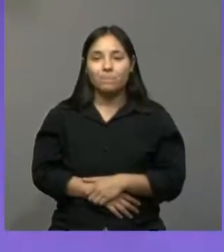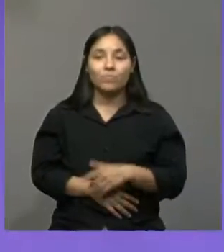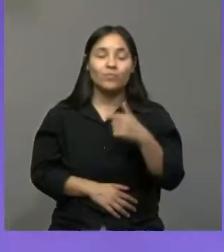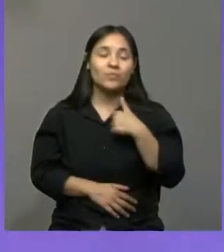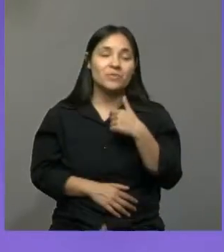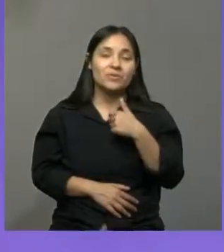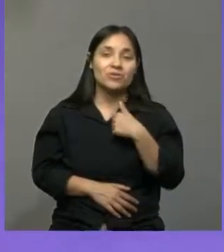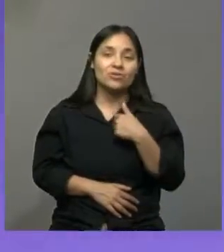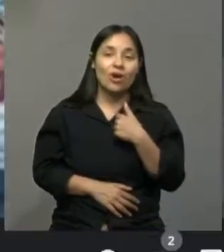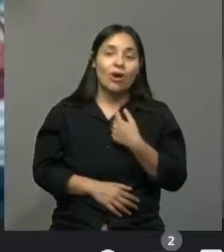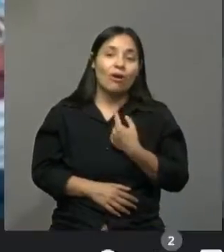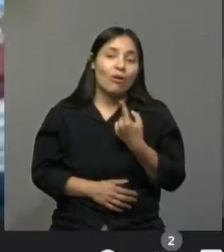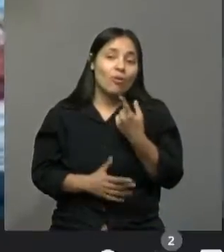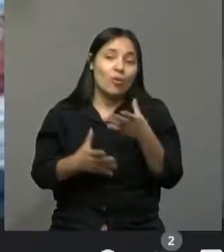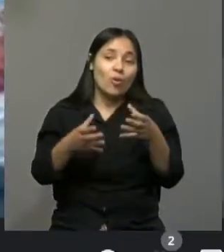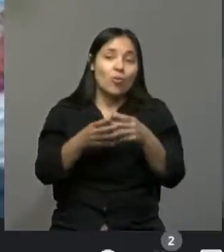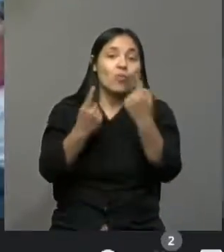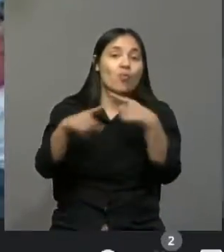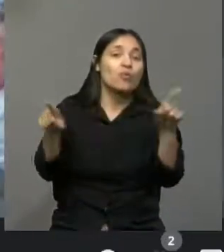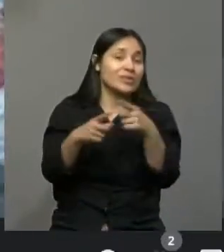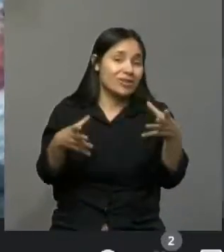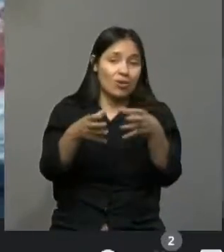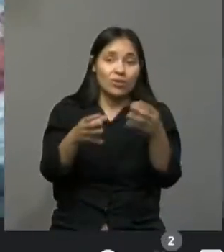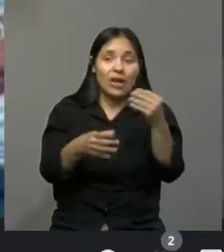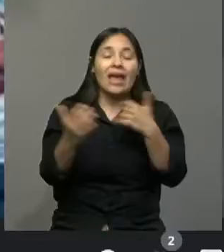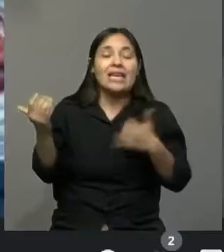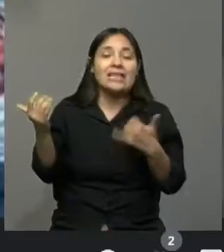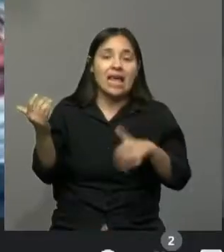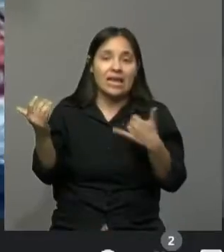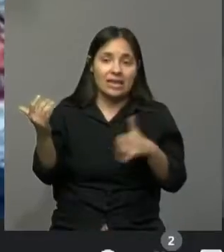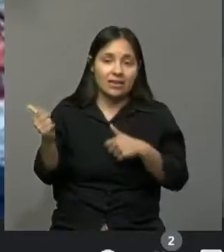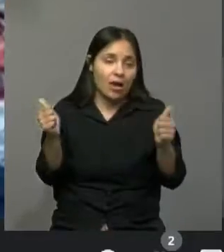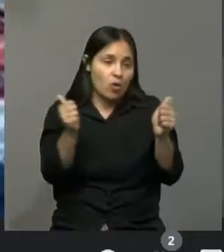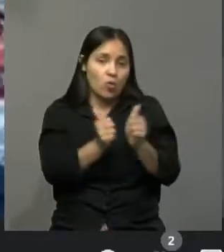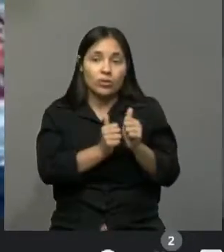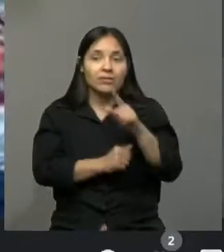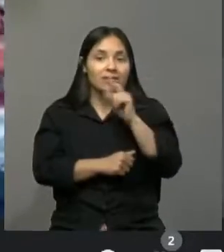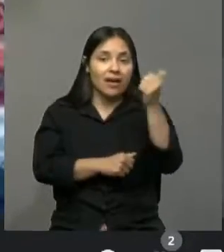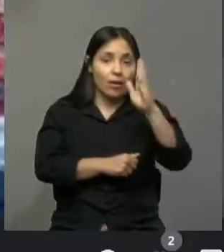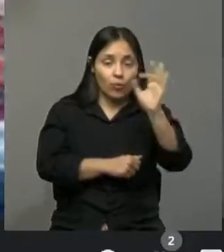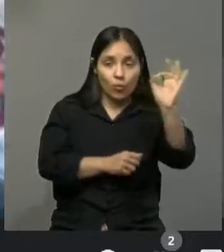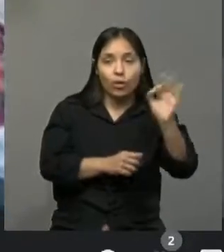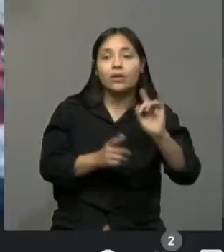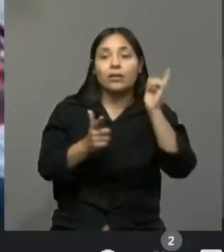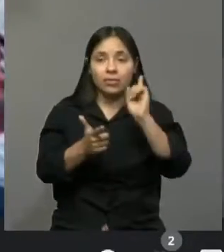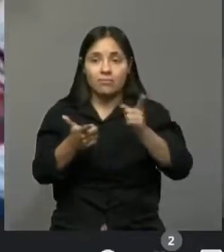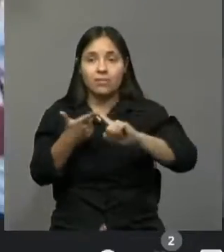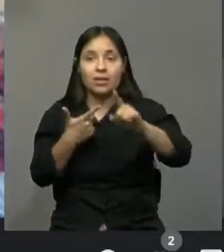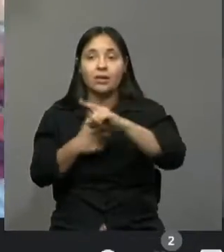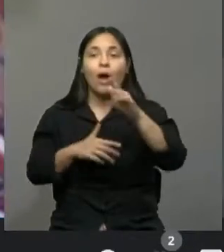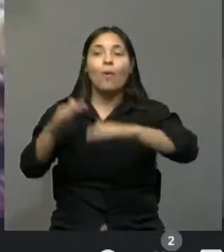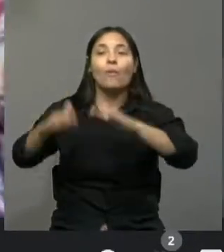yo soy uno más de los músicos, soy guitarrista, aparte de Tavo. Tenemos al